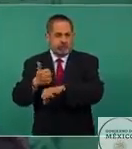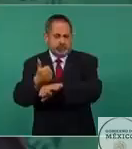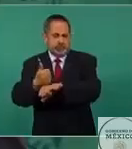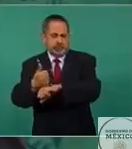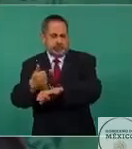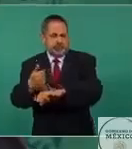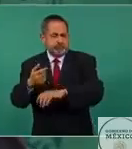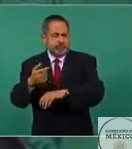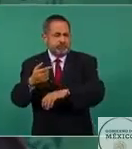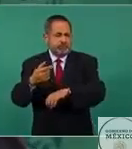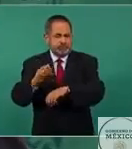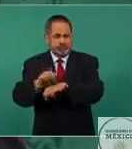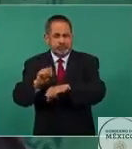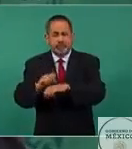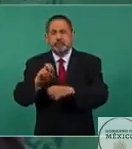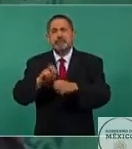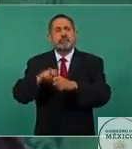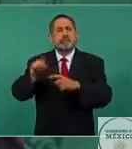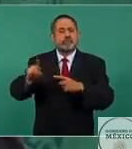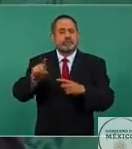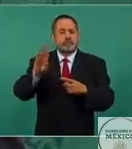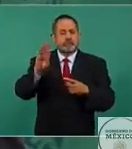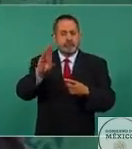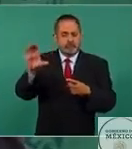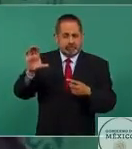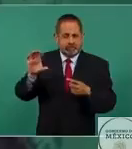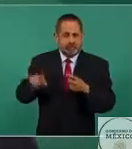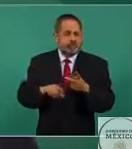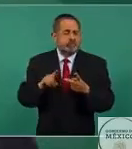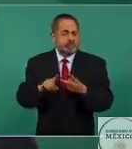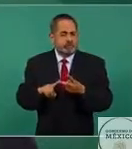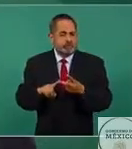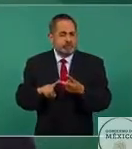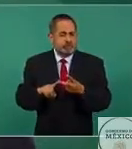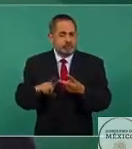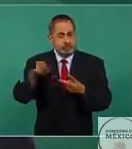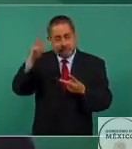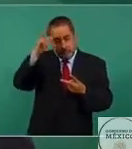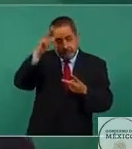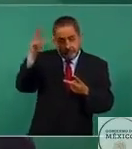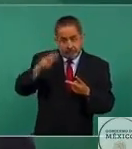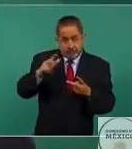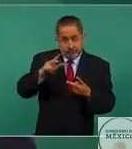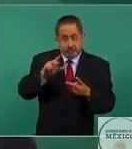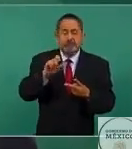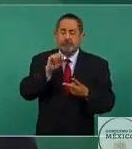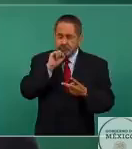el llamado, en Baja California y en Hidalgo.